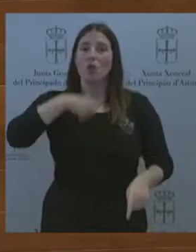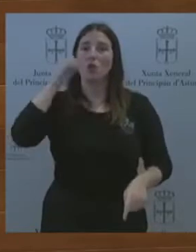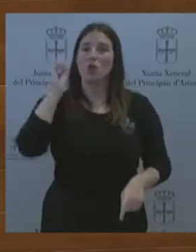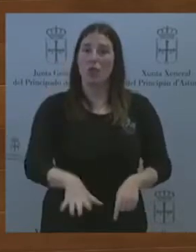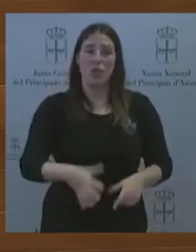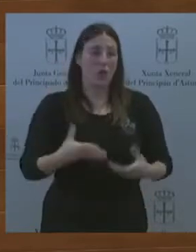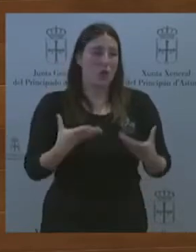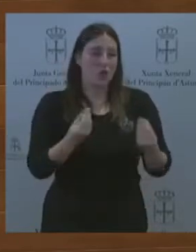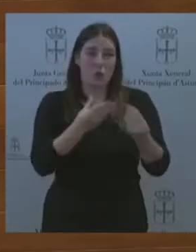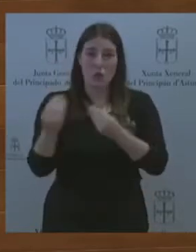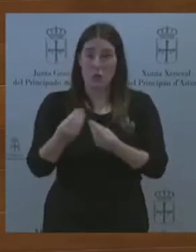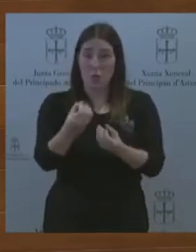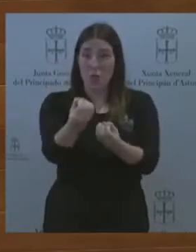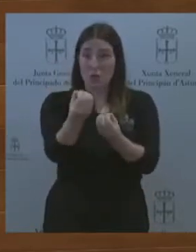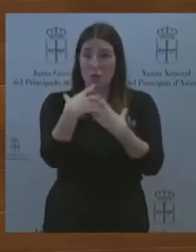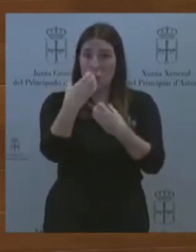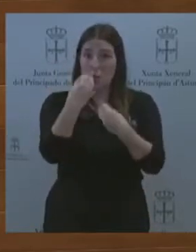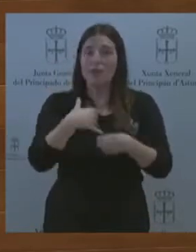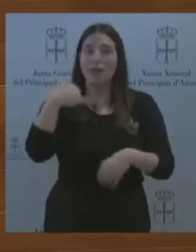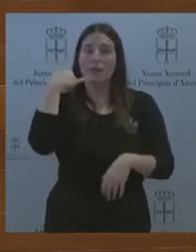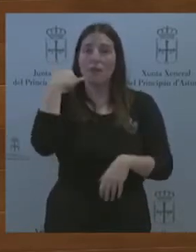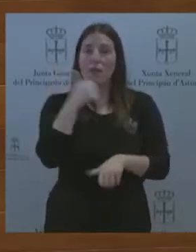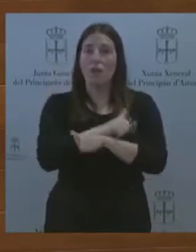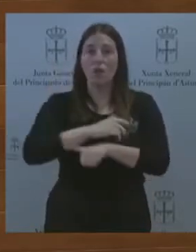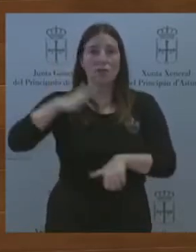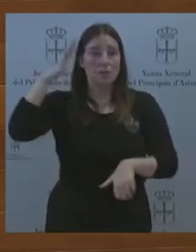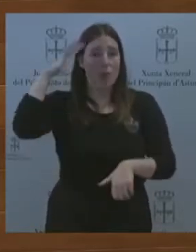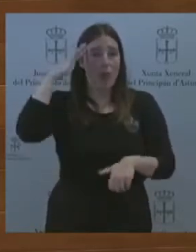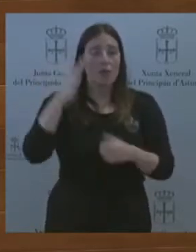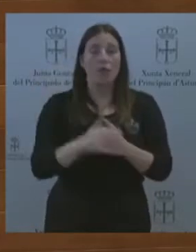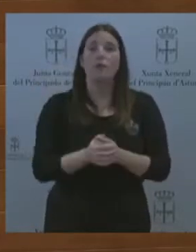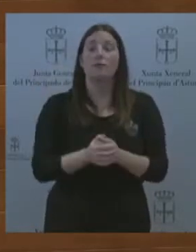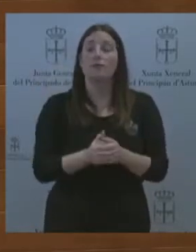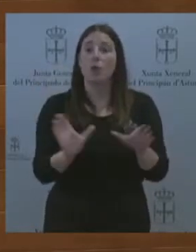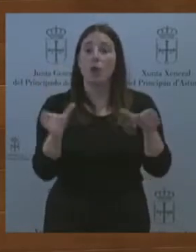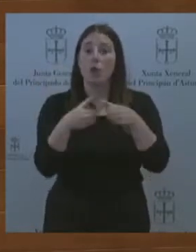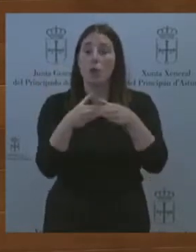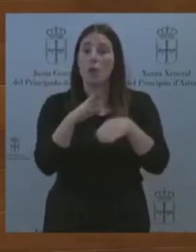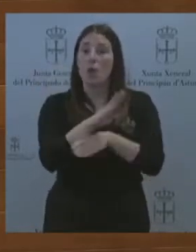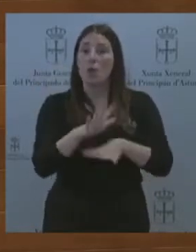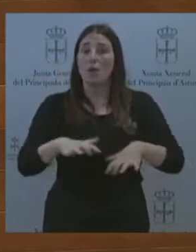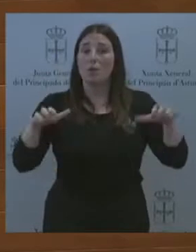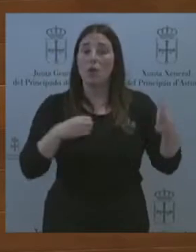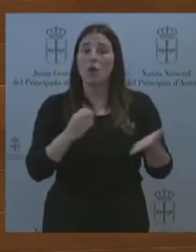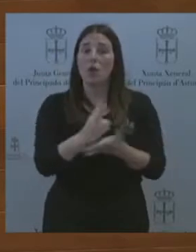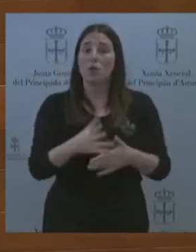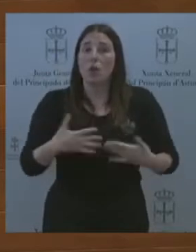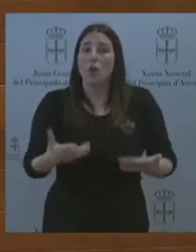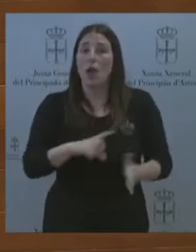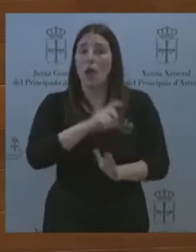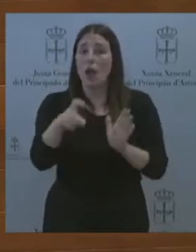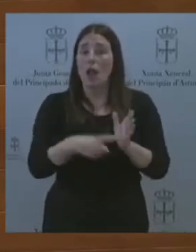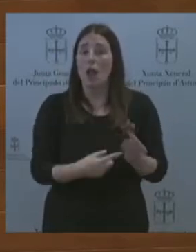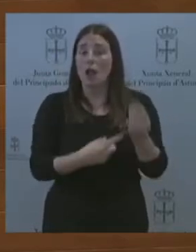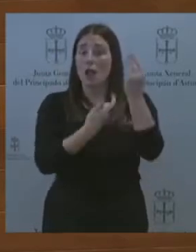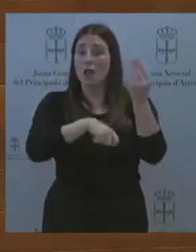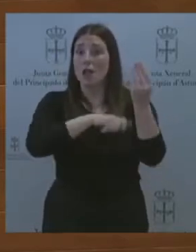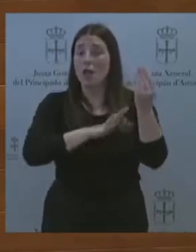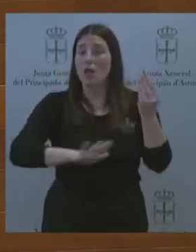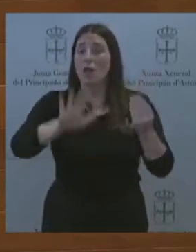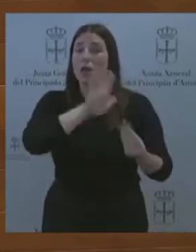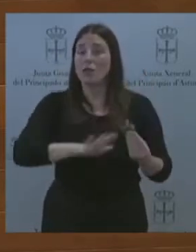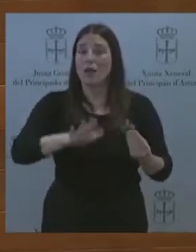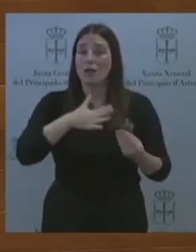parlamentario, el reto de trabajar con una ley nacional de salud mental que nos englobe a todos y de la que participen,